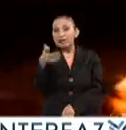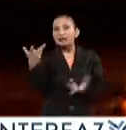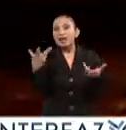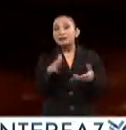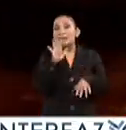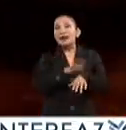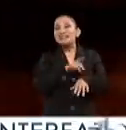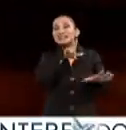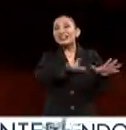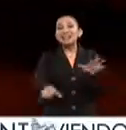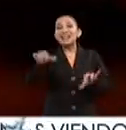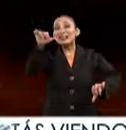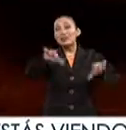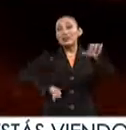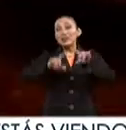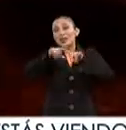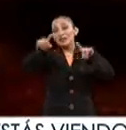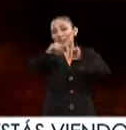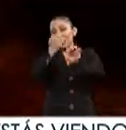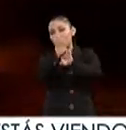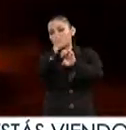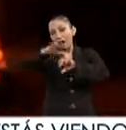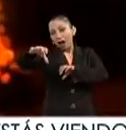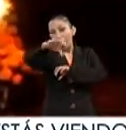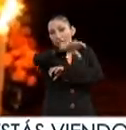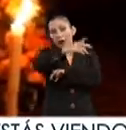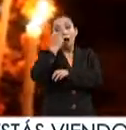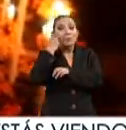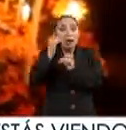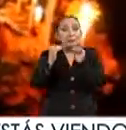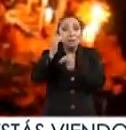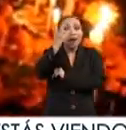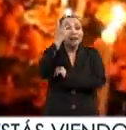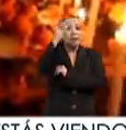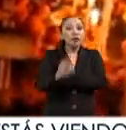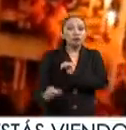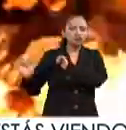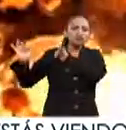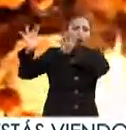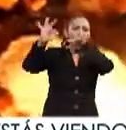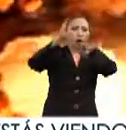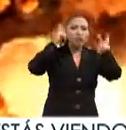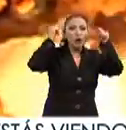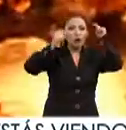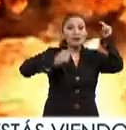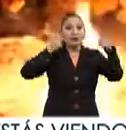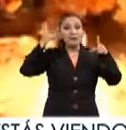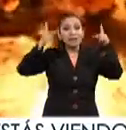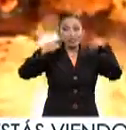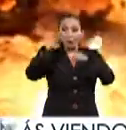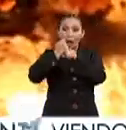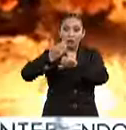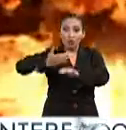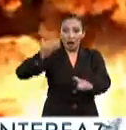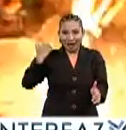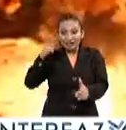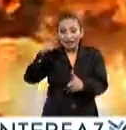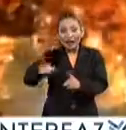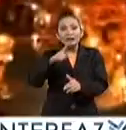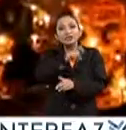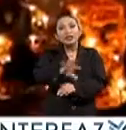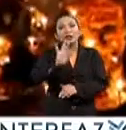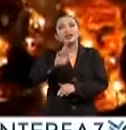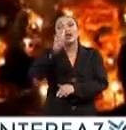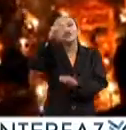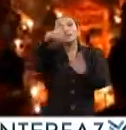realizarán más de 700 actividades en el estado y esperan superar en 3% la afluencia de turistas y visitantes del año pasado que fue de